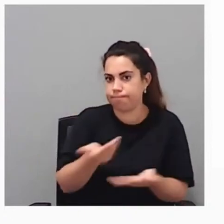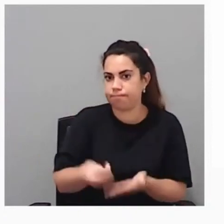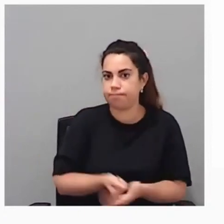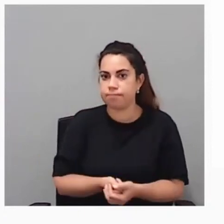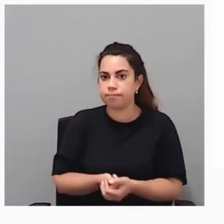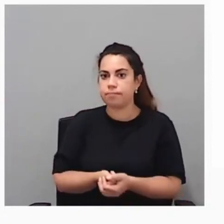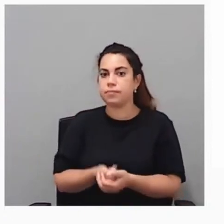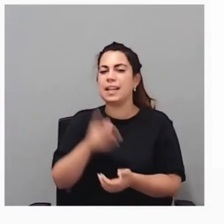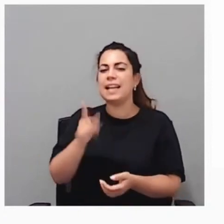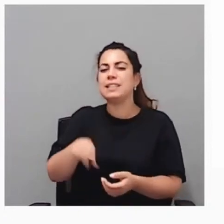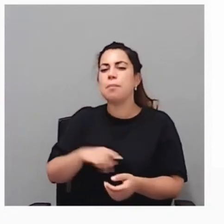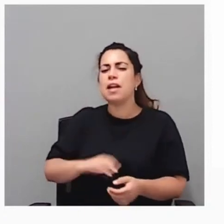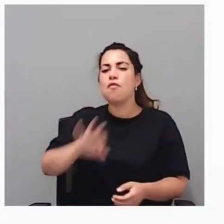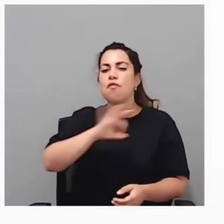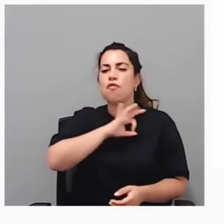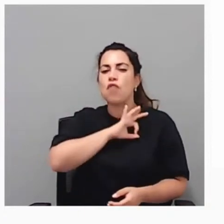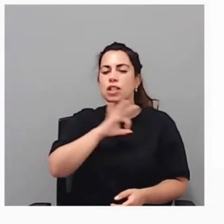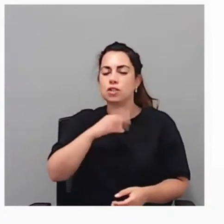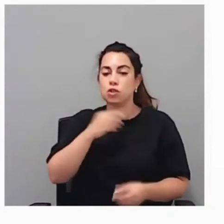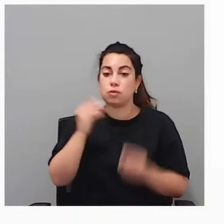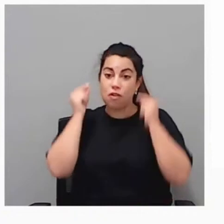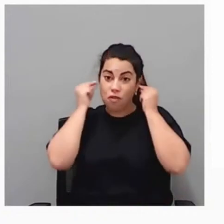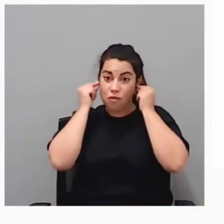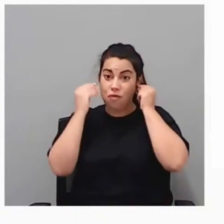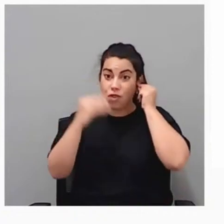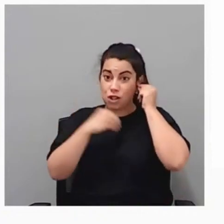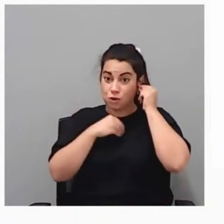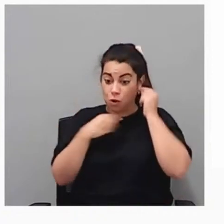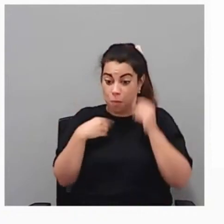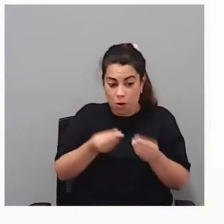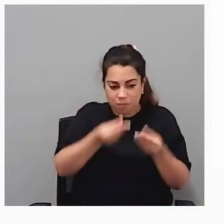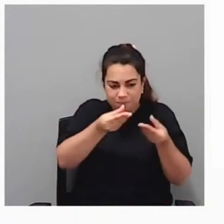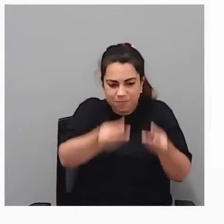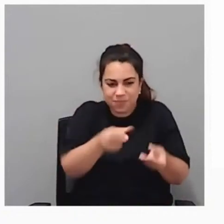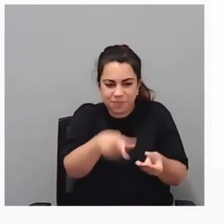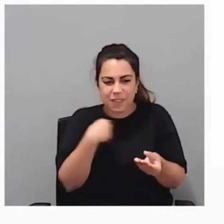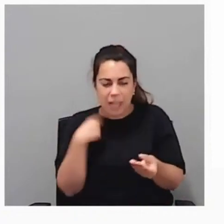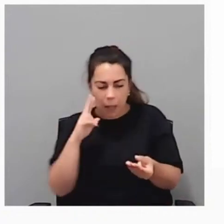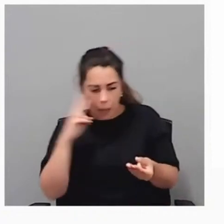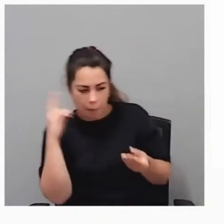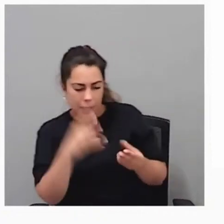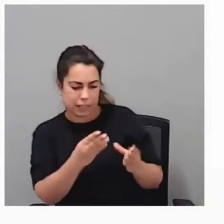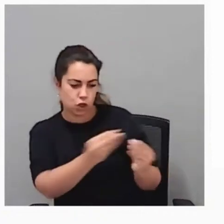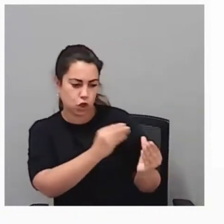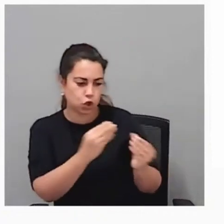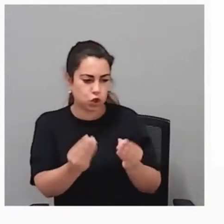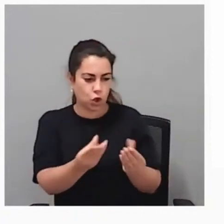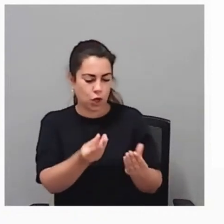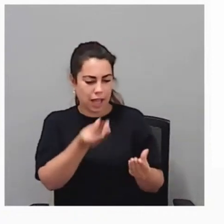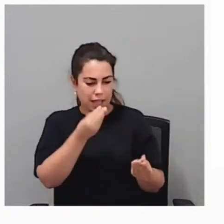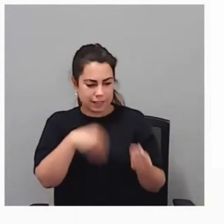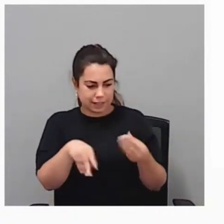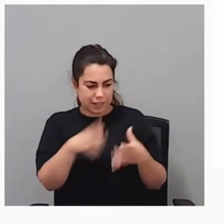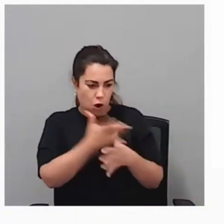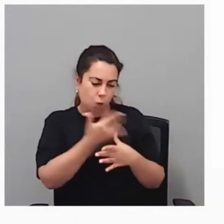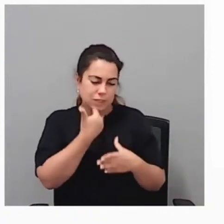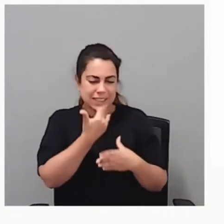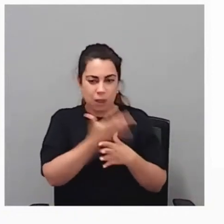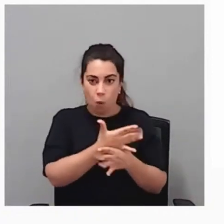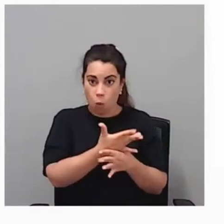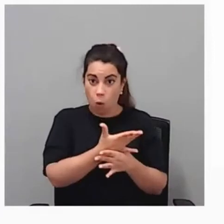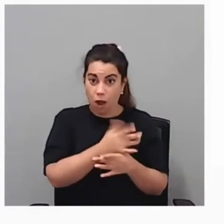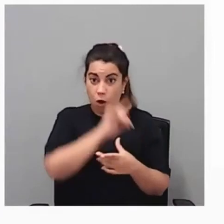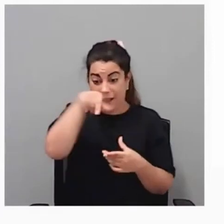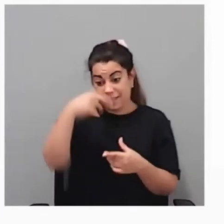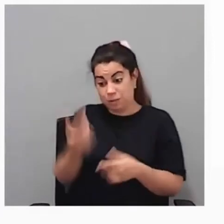un fonendoscopio, también se les acerca, ellos lo tocan, lo ven, de una manera lúdica también lo hacen suyo y ya cuando van a la consulta, bueno, pues lo